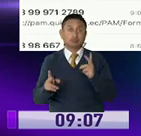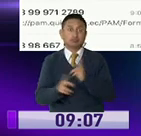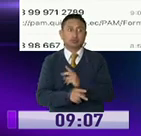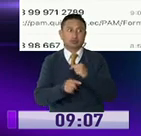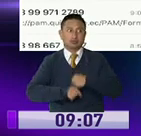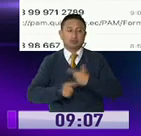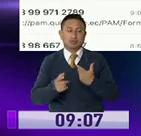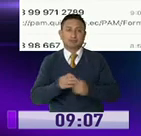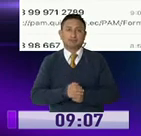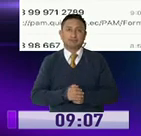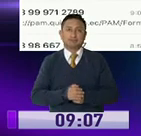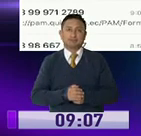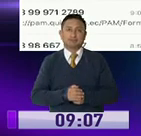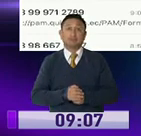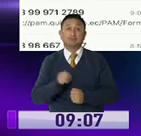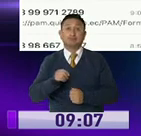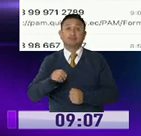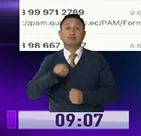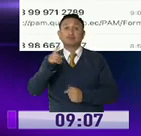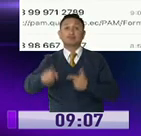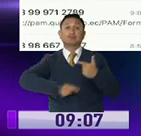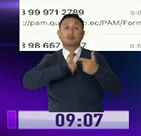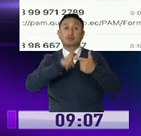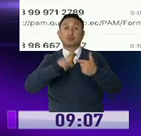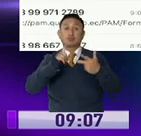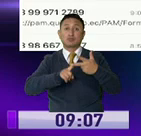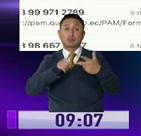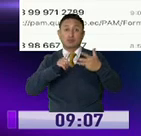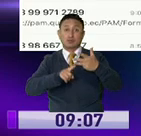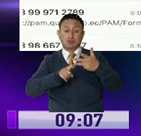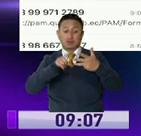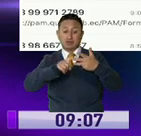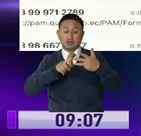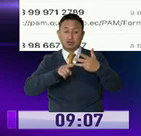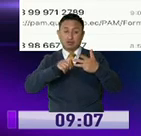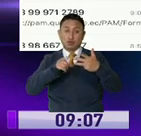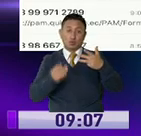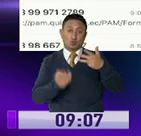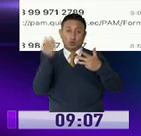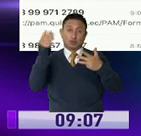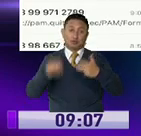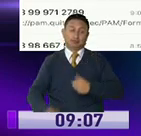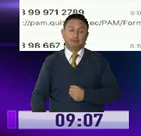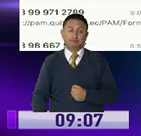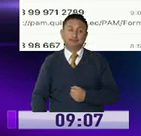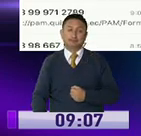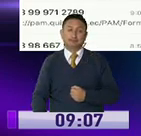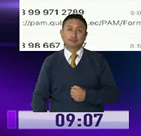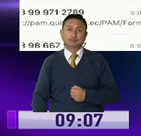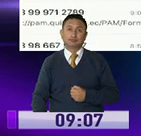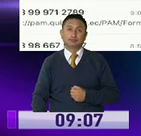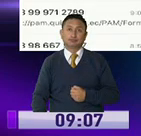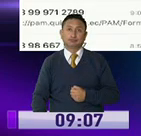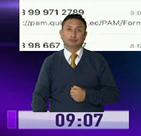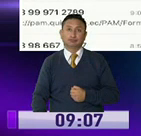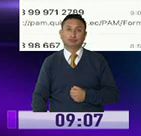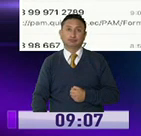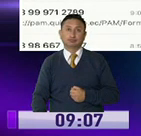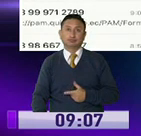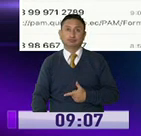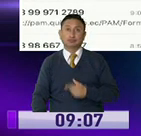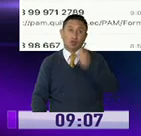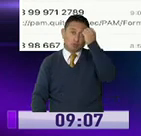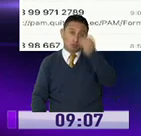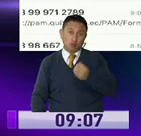vulnerable también. Hay dos albergues más que vieron. Exactamente, entonces en estos albergues es una buena opción. A ver, me dicen buenos días,